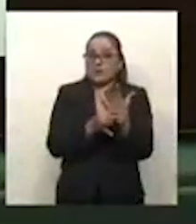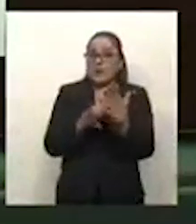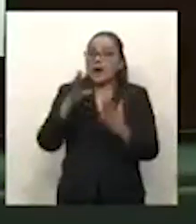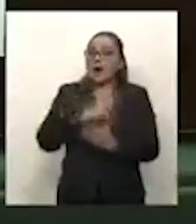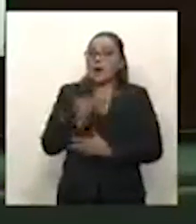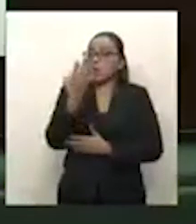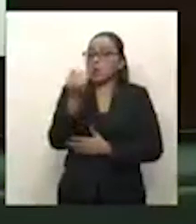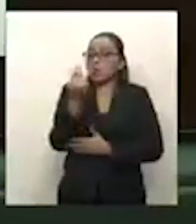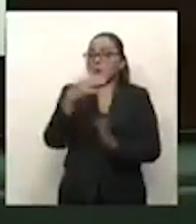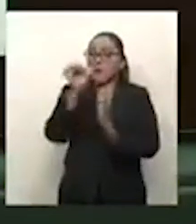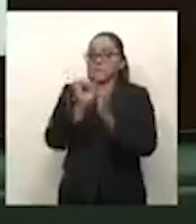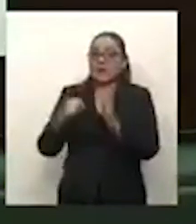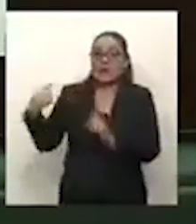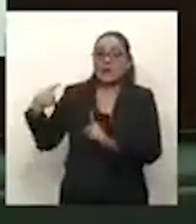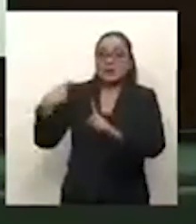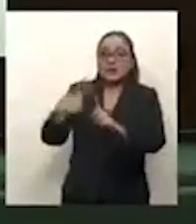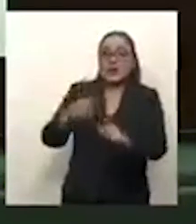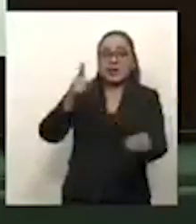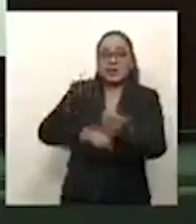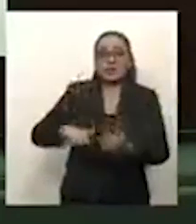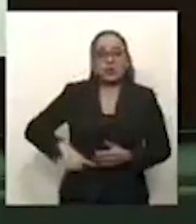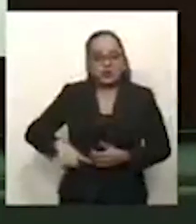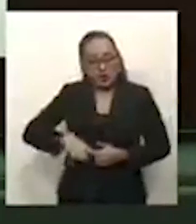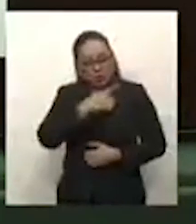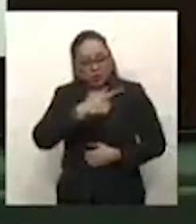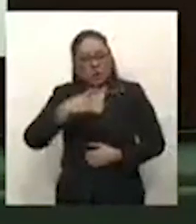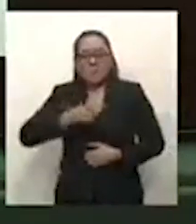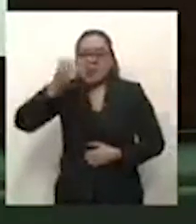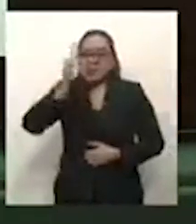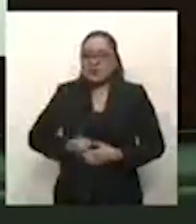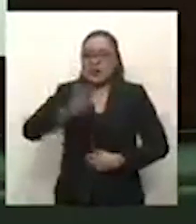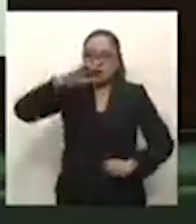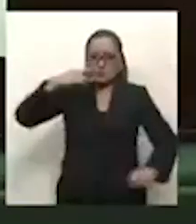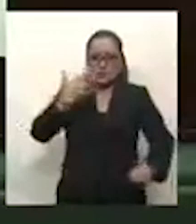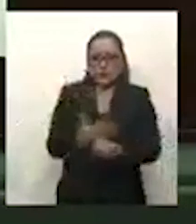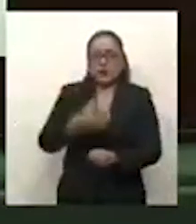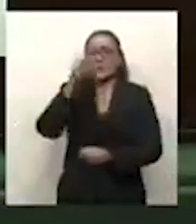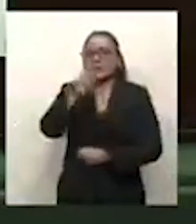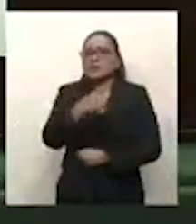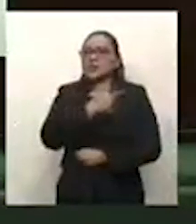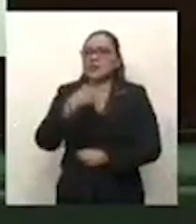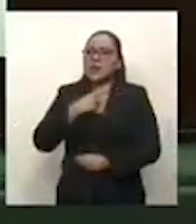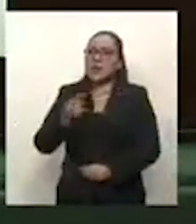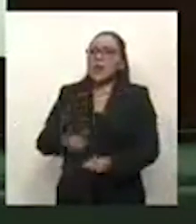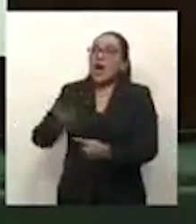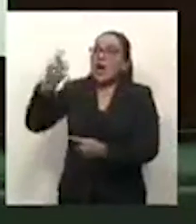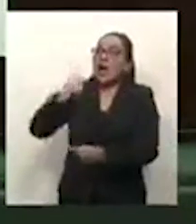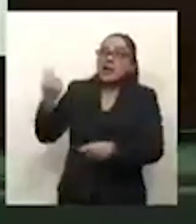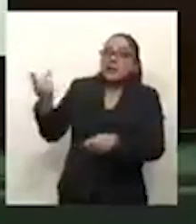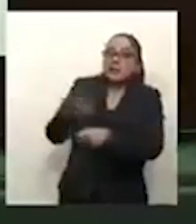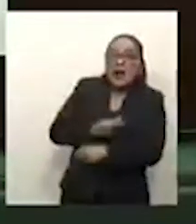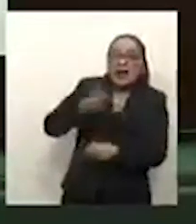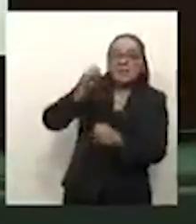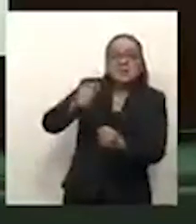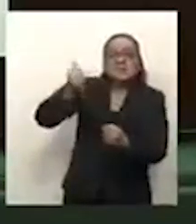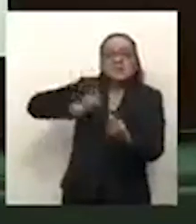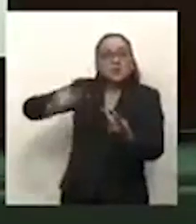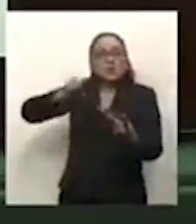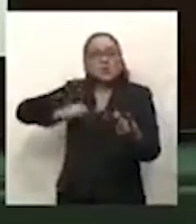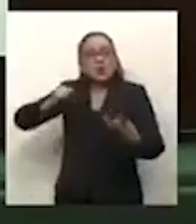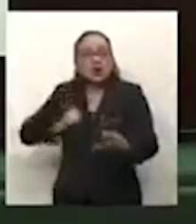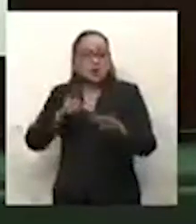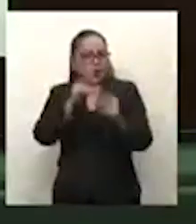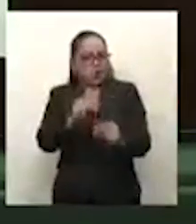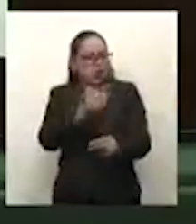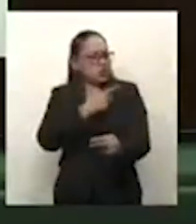meses de gobierno, es tiempo de asumir la responsabilidad y dejar de culpar al pasado, porque en los últimos nueve